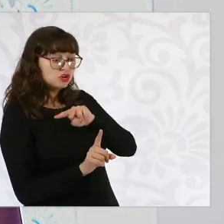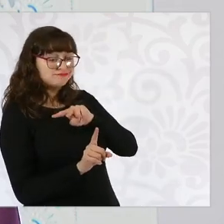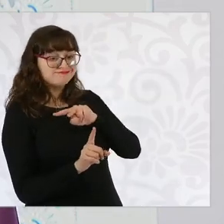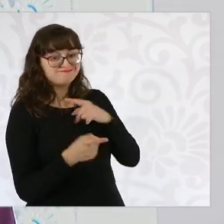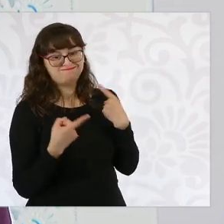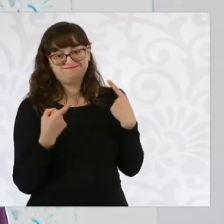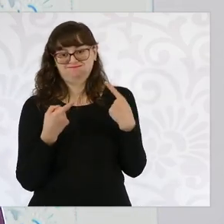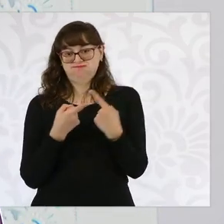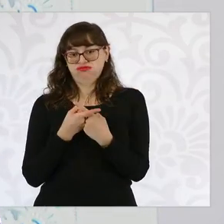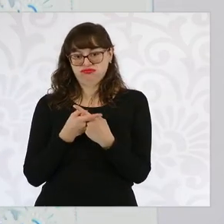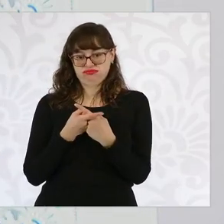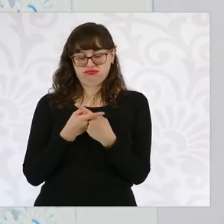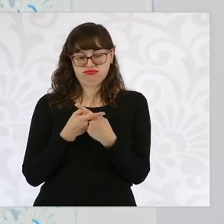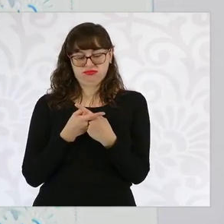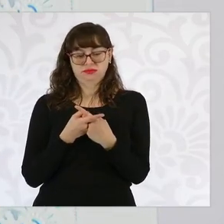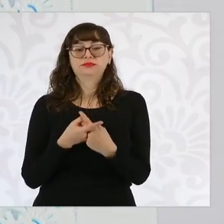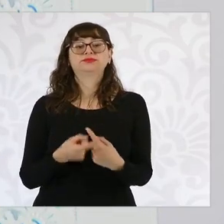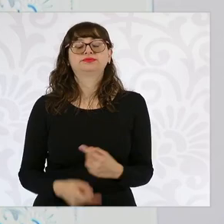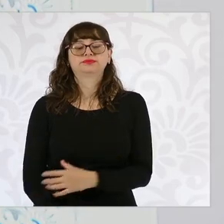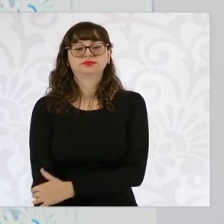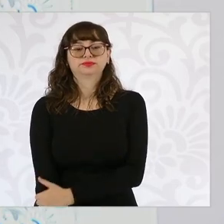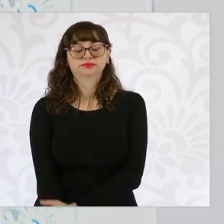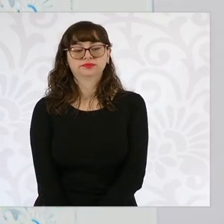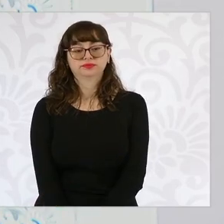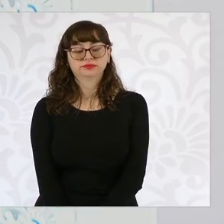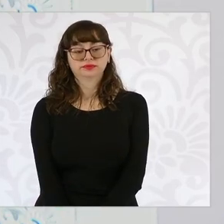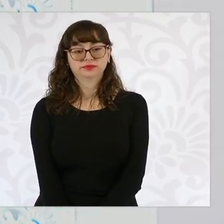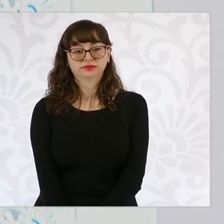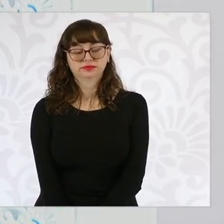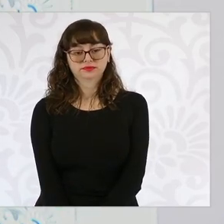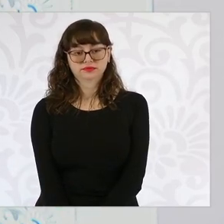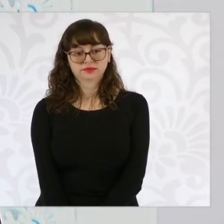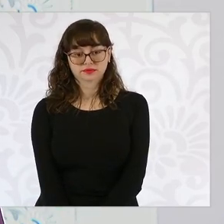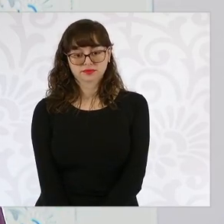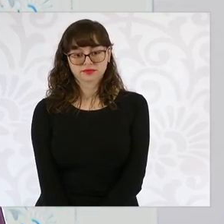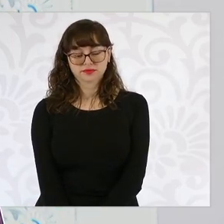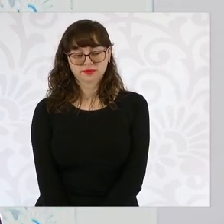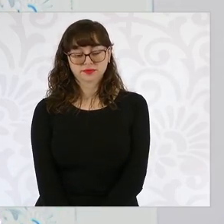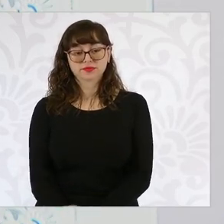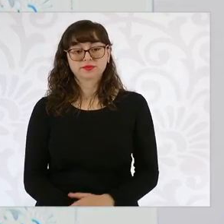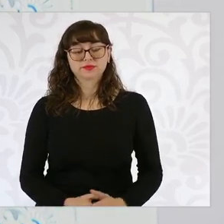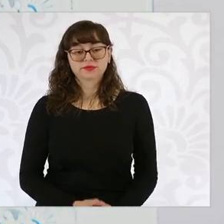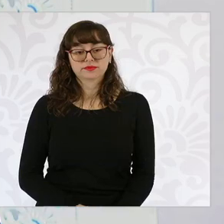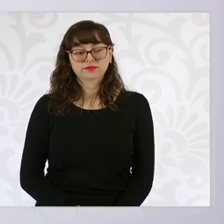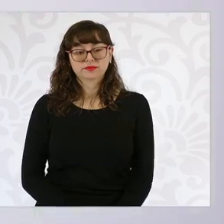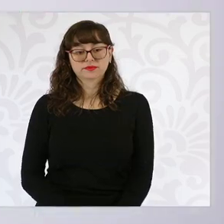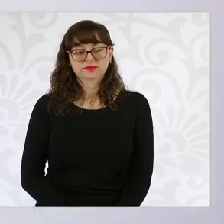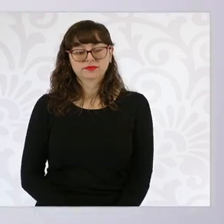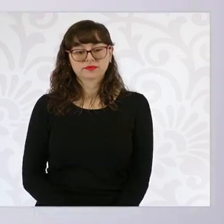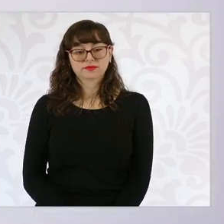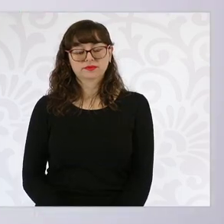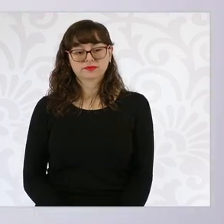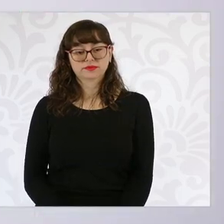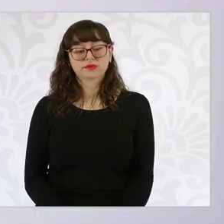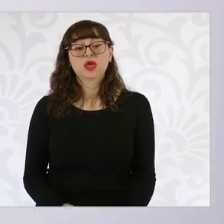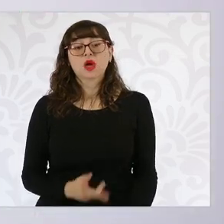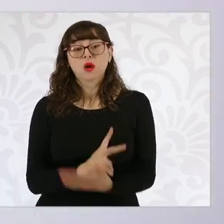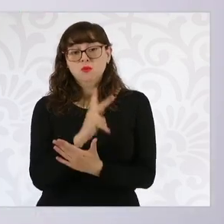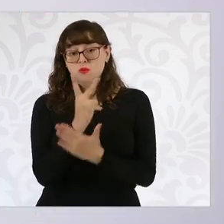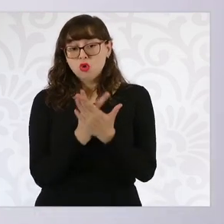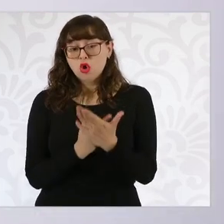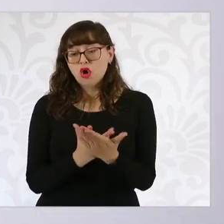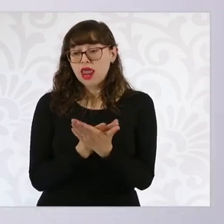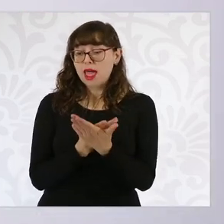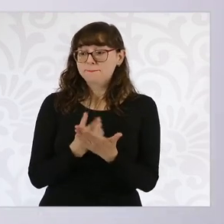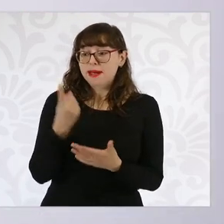Y el que los programas de bienestar, más allá de la educación, del acceso a la salud, de la vivienda, la